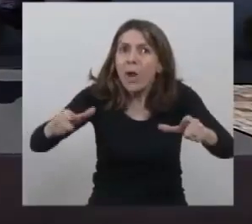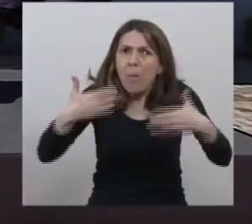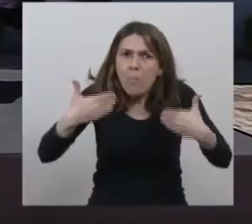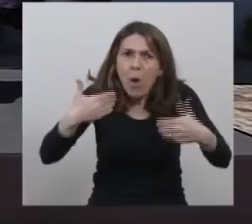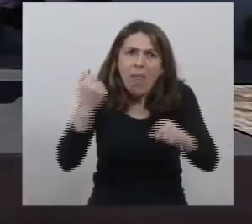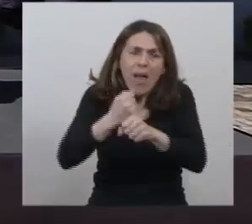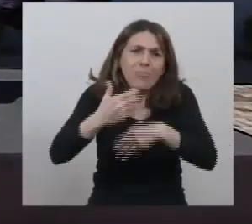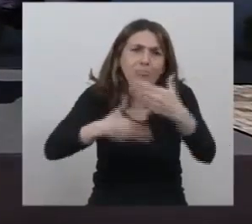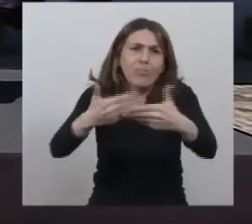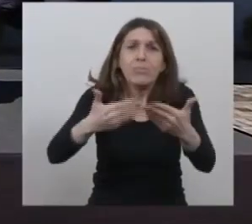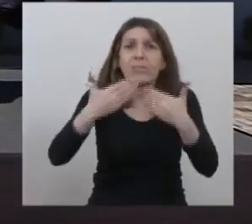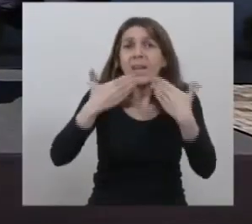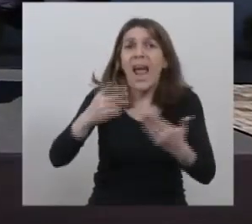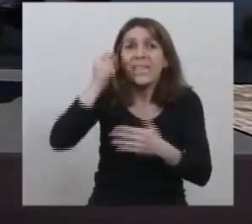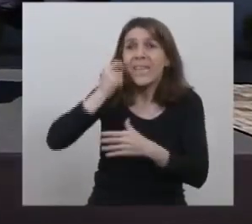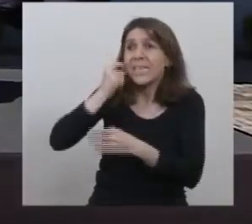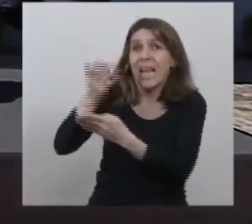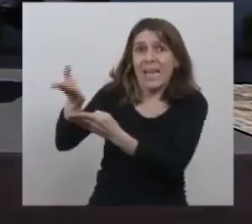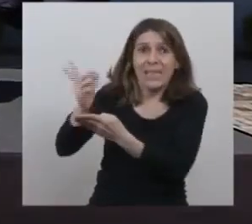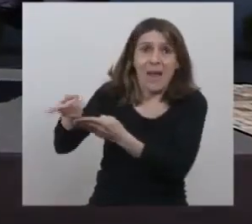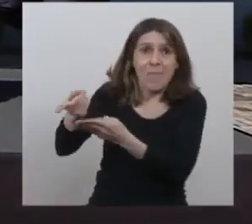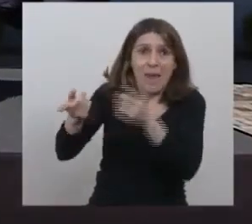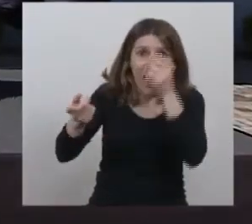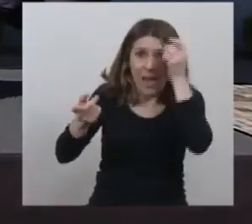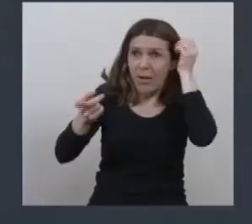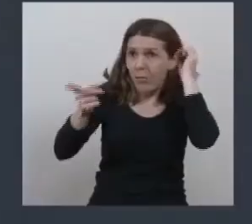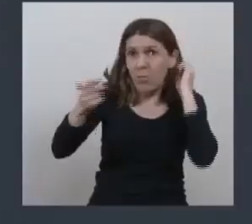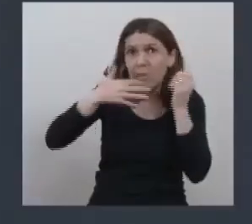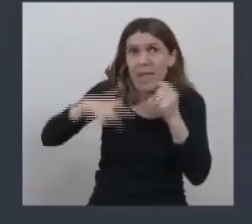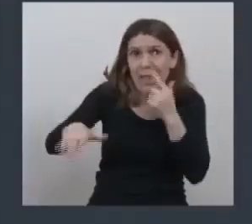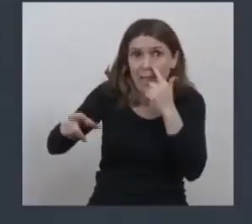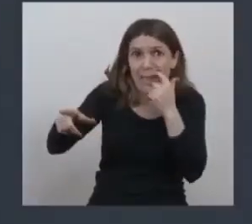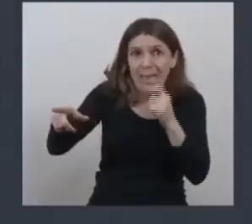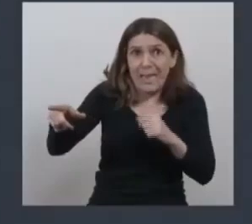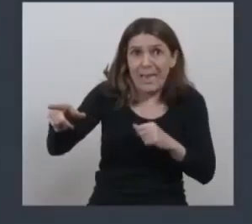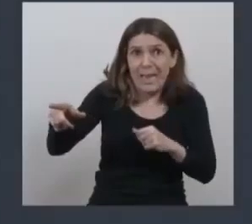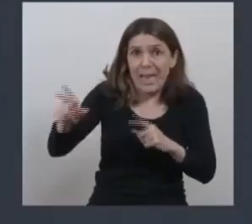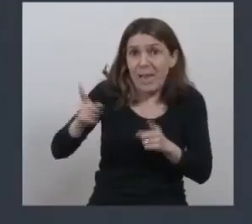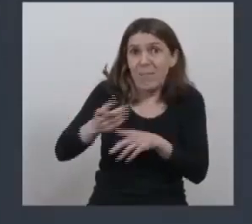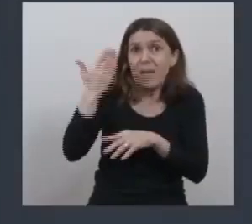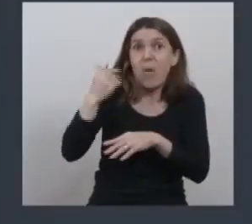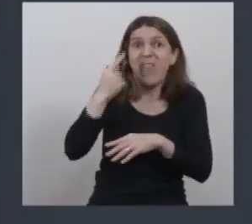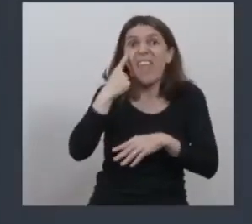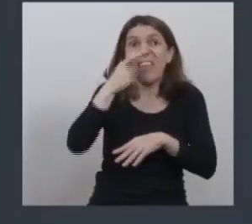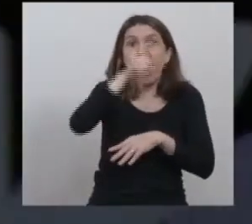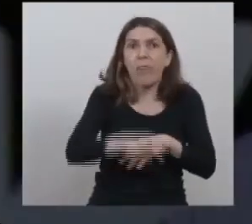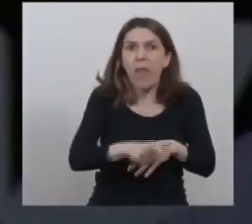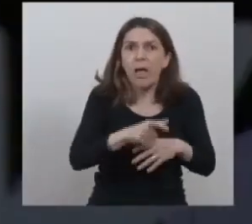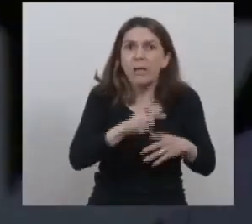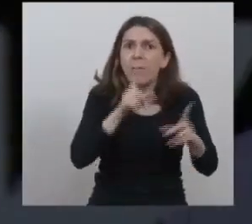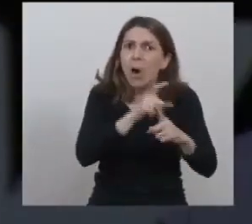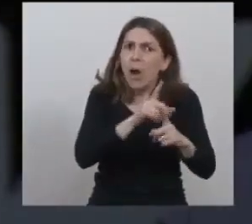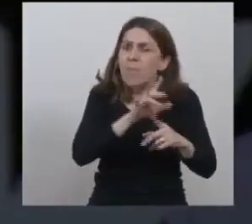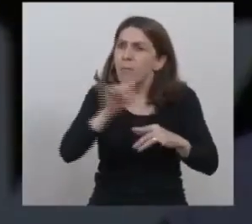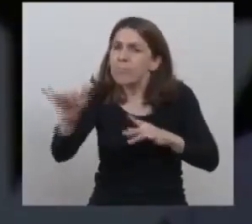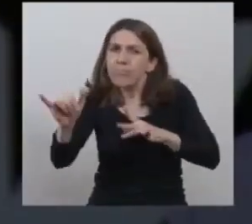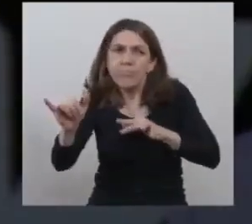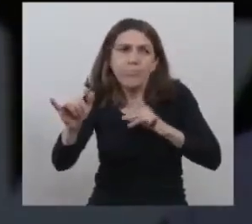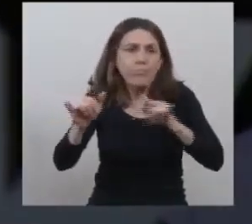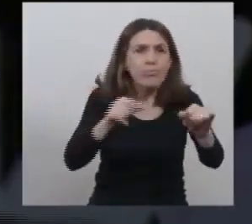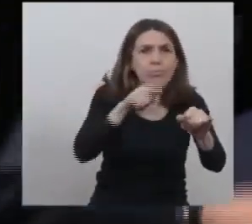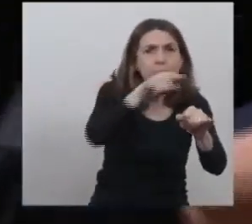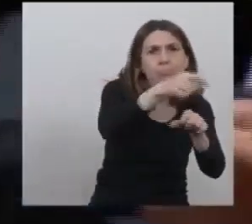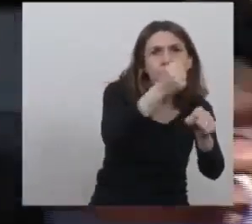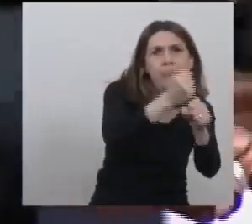Gracias, Axel, también, porque vos entendiste lo que planteó el Intendente y lo que Luana podía hacer y